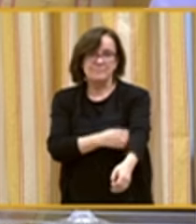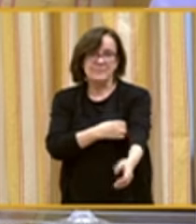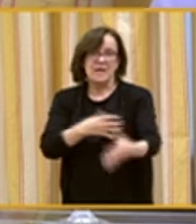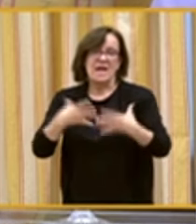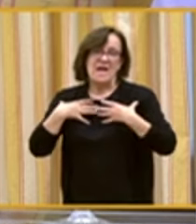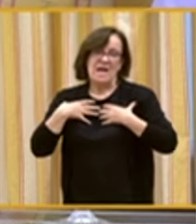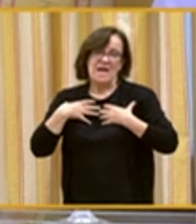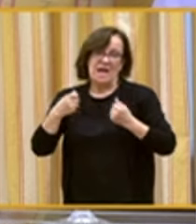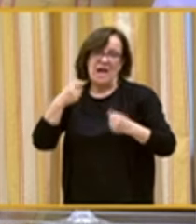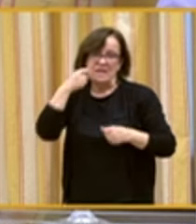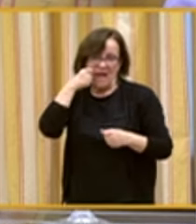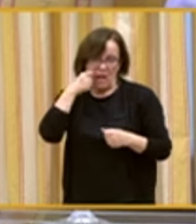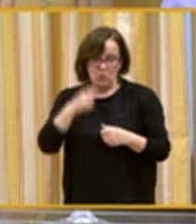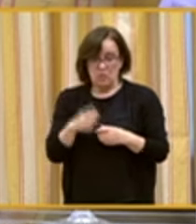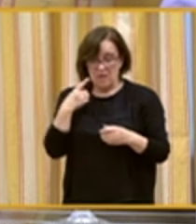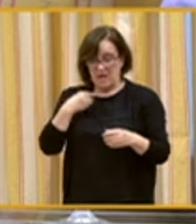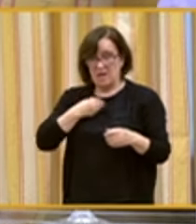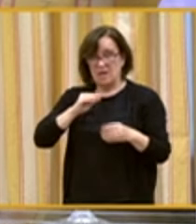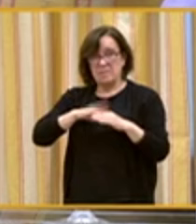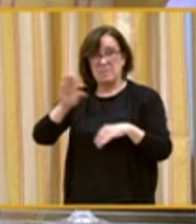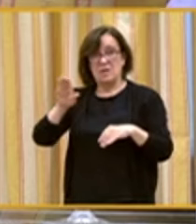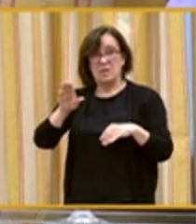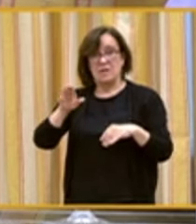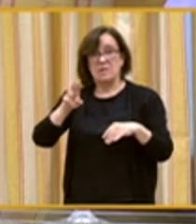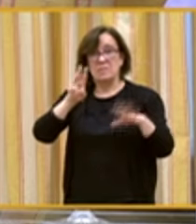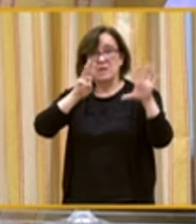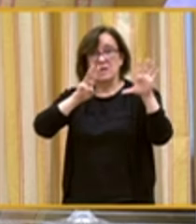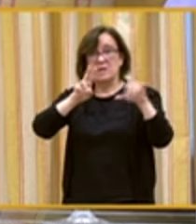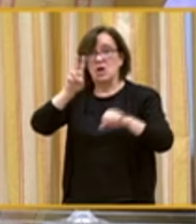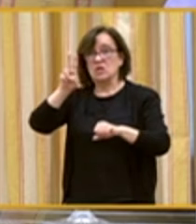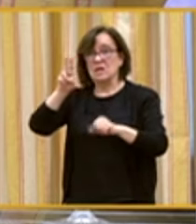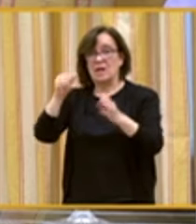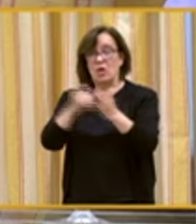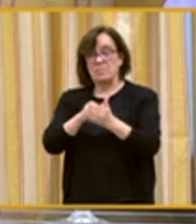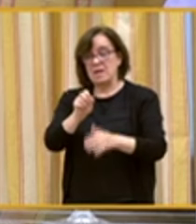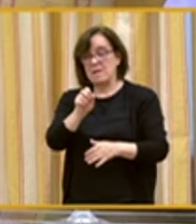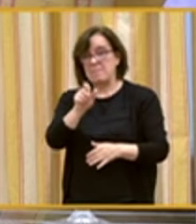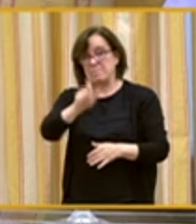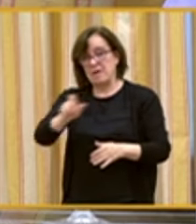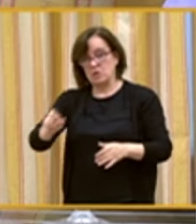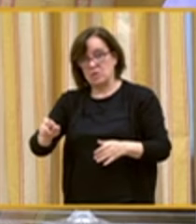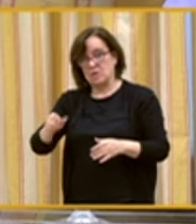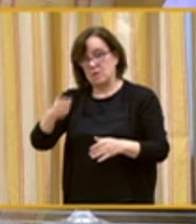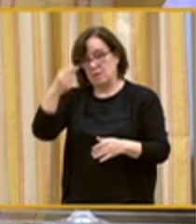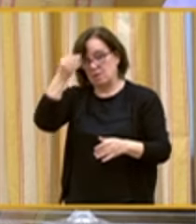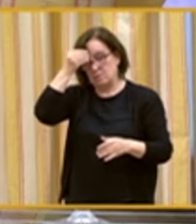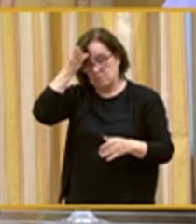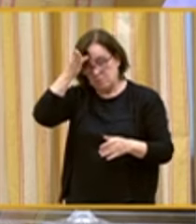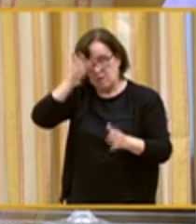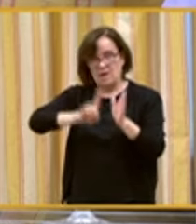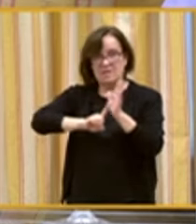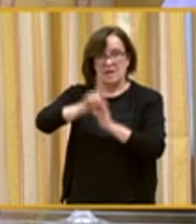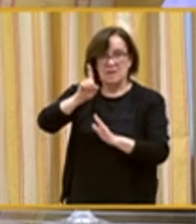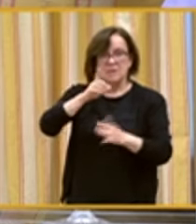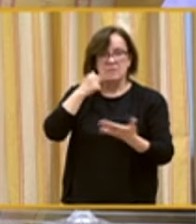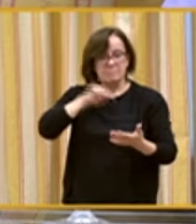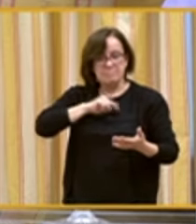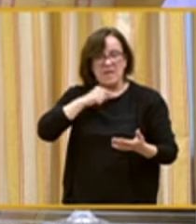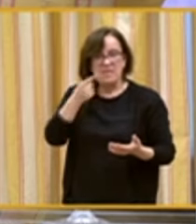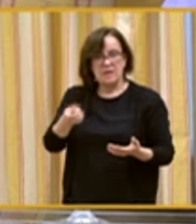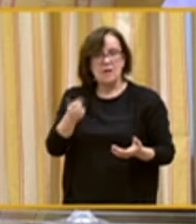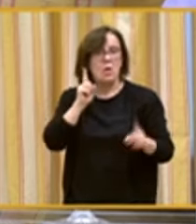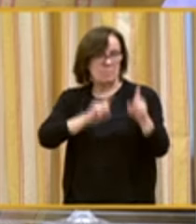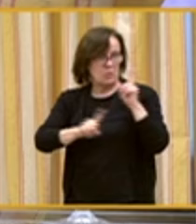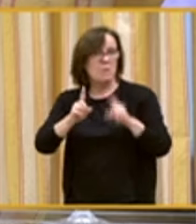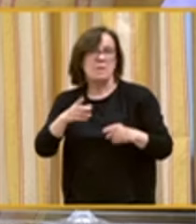Salud. En España, más de 82.000 personas con discapacidad intelectual y del desarrollo manifiestan